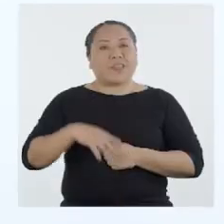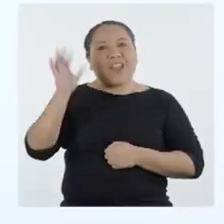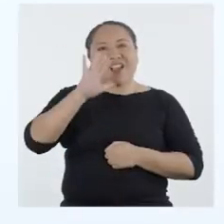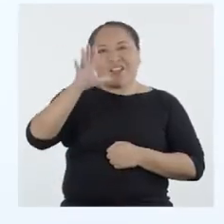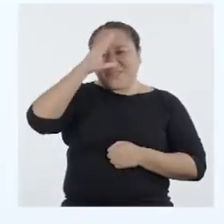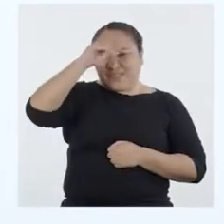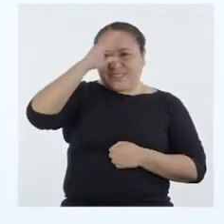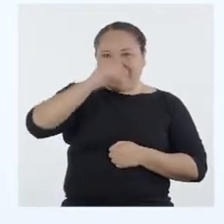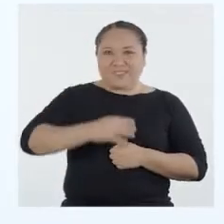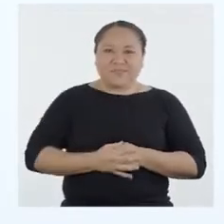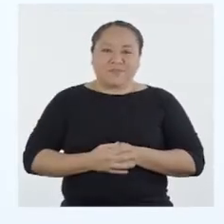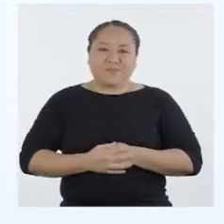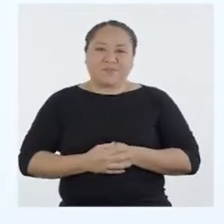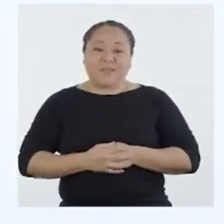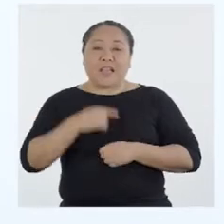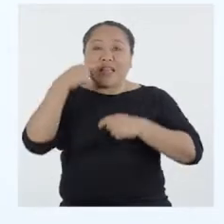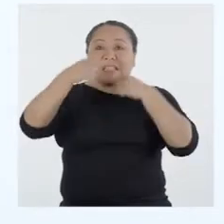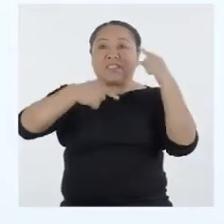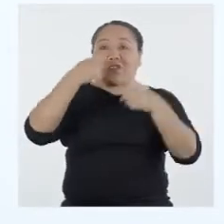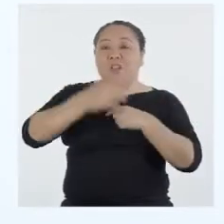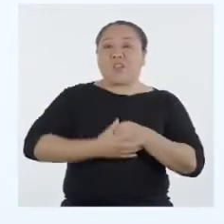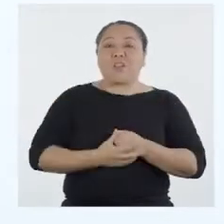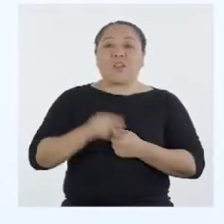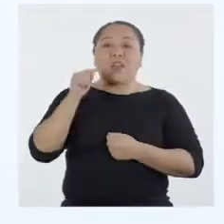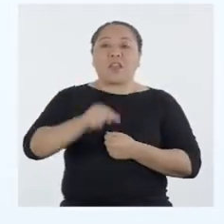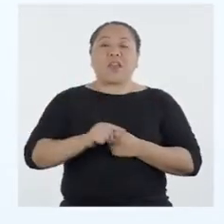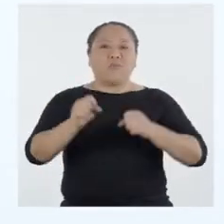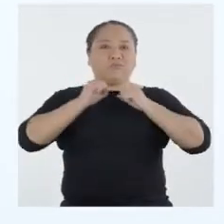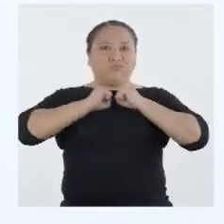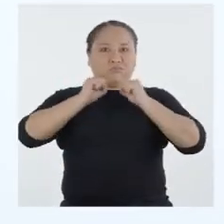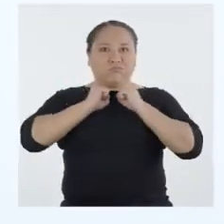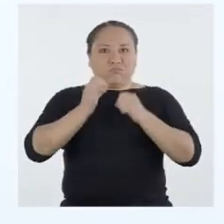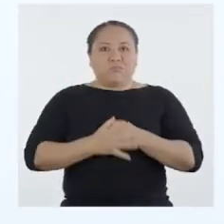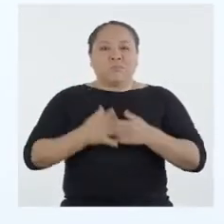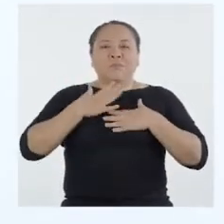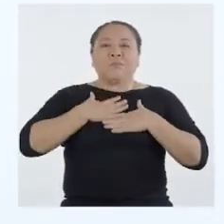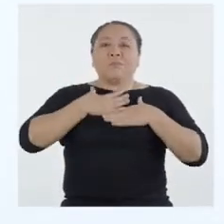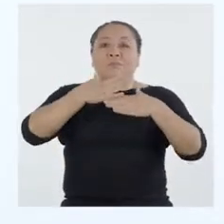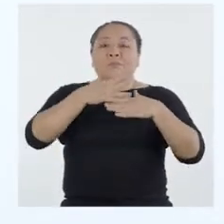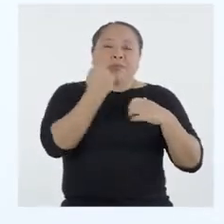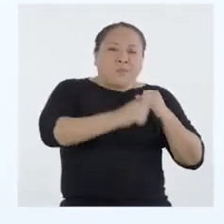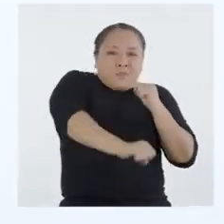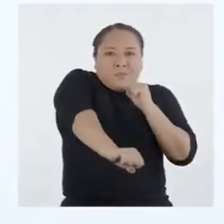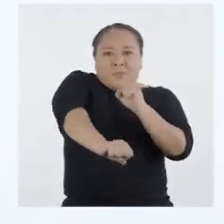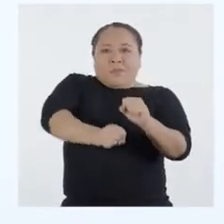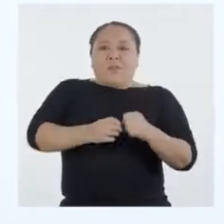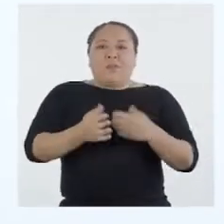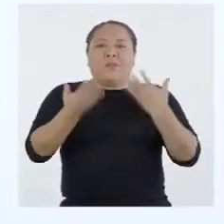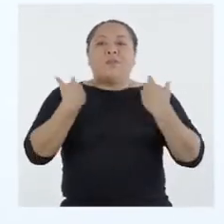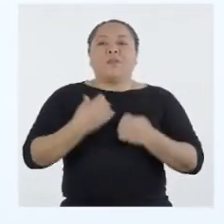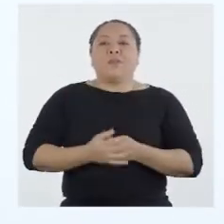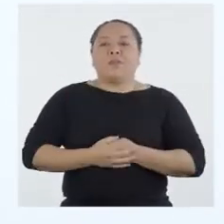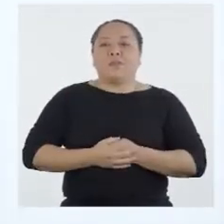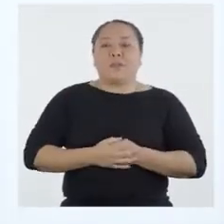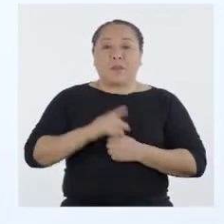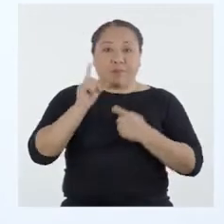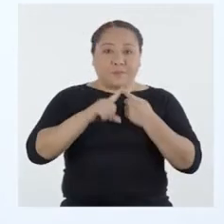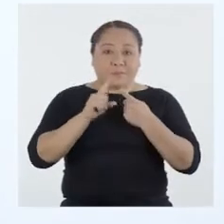Hola, chicas y chicos. Les cuento que nos activaremos respirando y estirándonos. ¡Vamos!